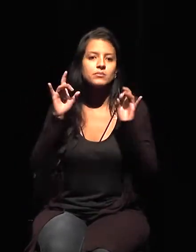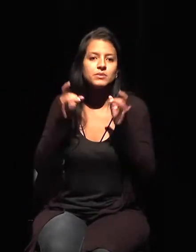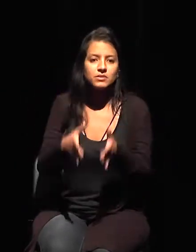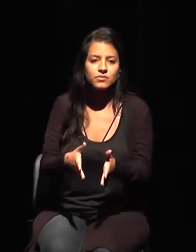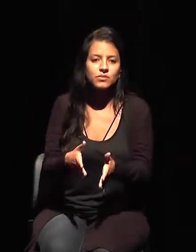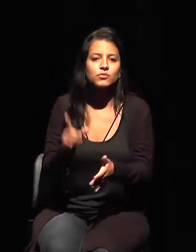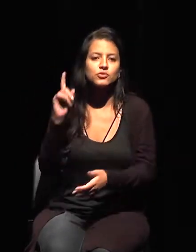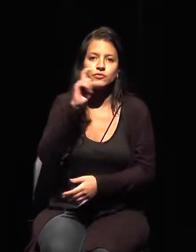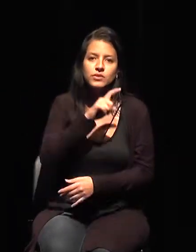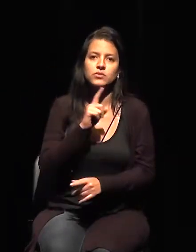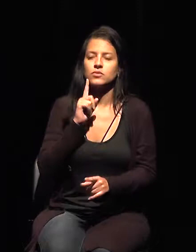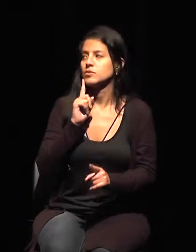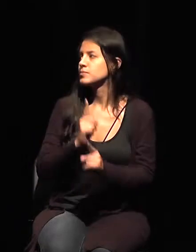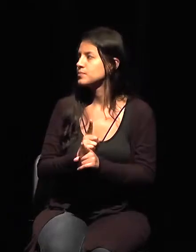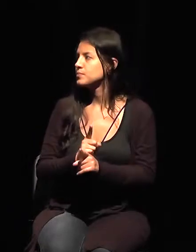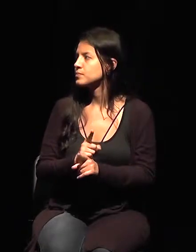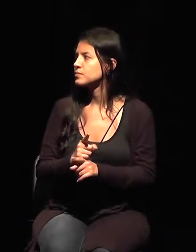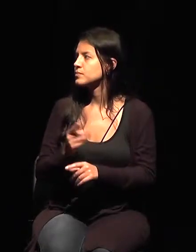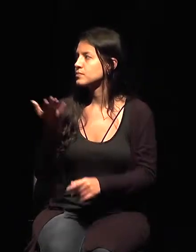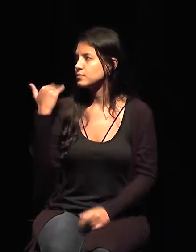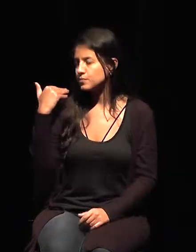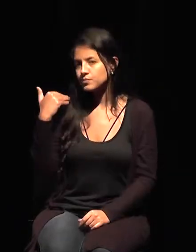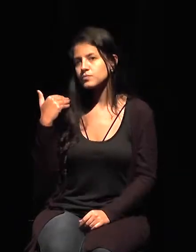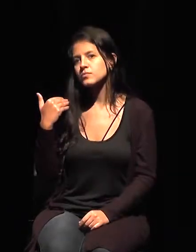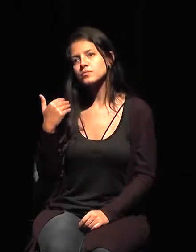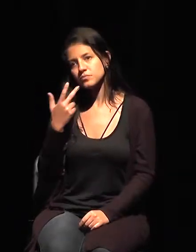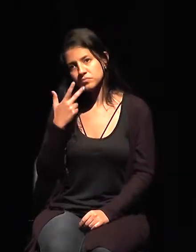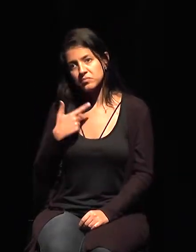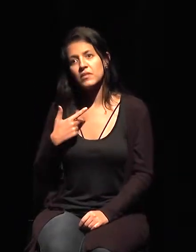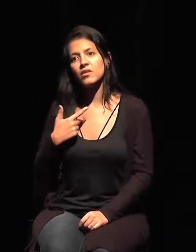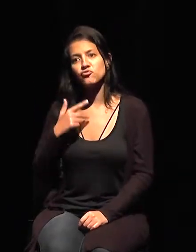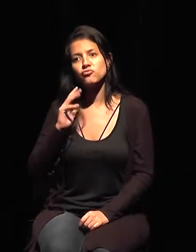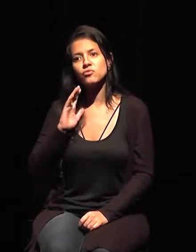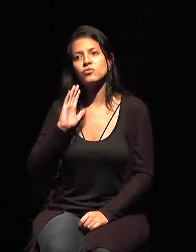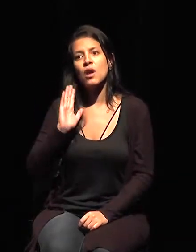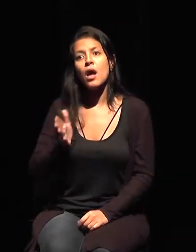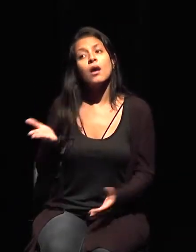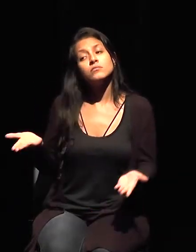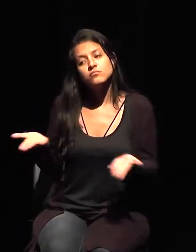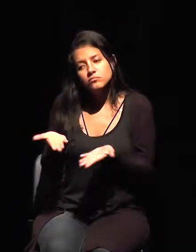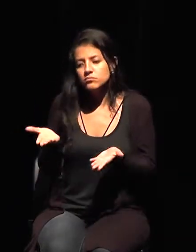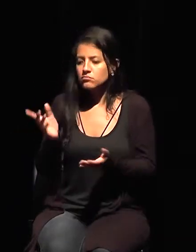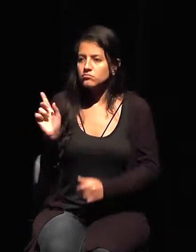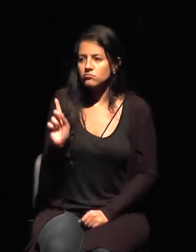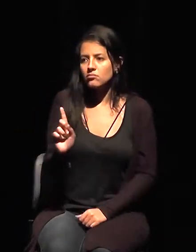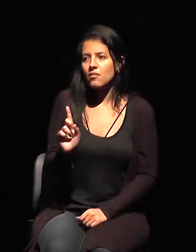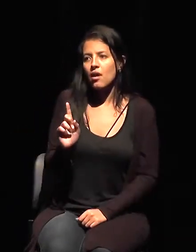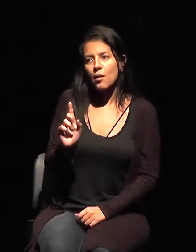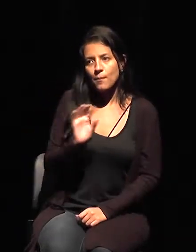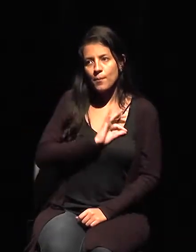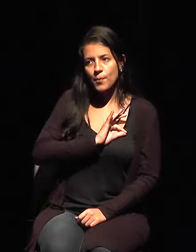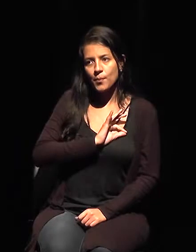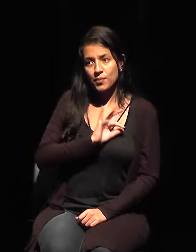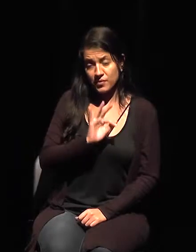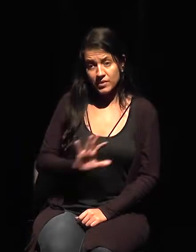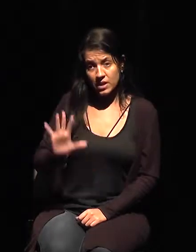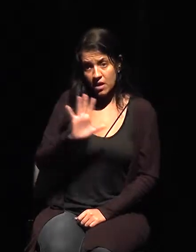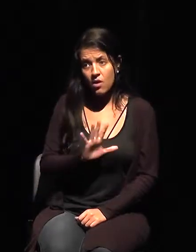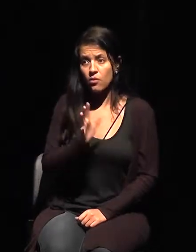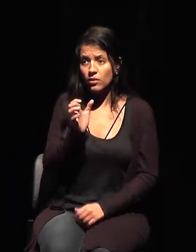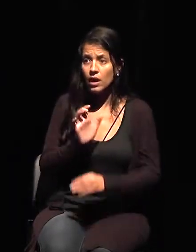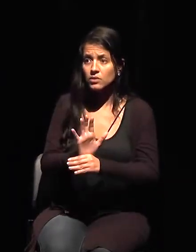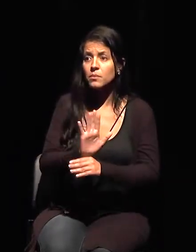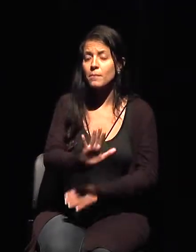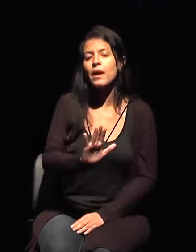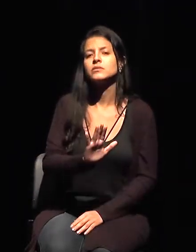aquí para ayudarles, pero la verdad es que a la vez no tenemos ese poder para lograr éxito, el éxito